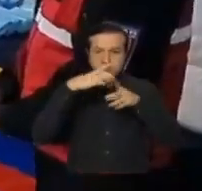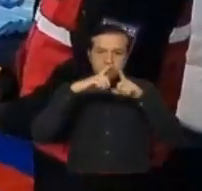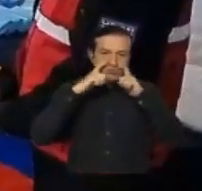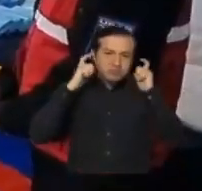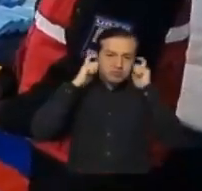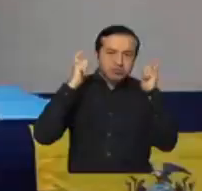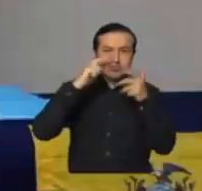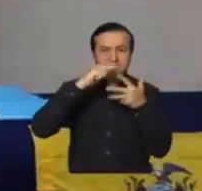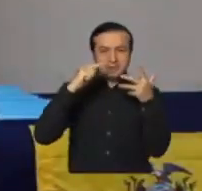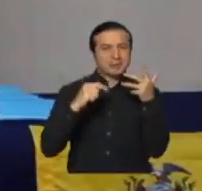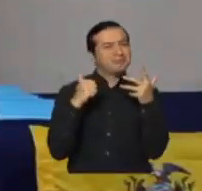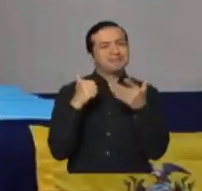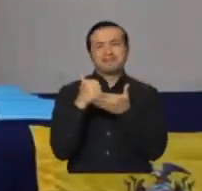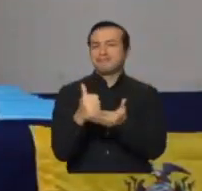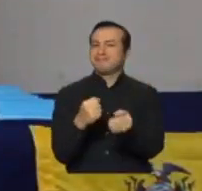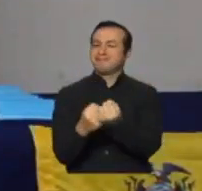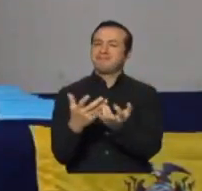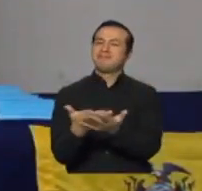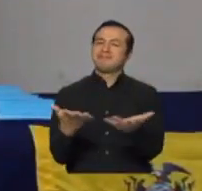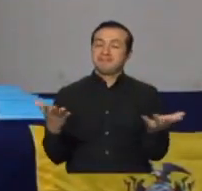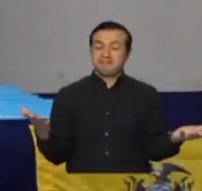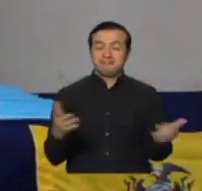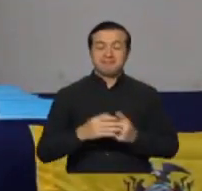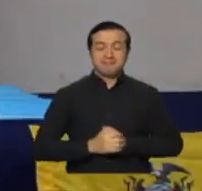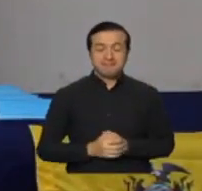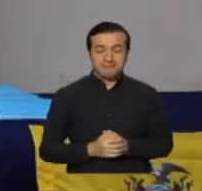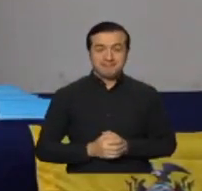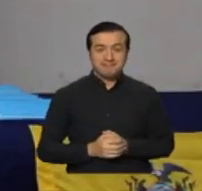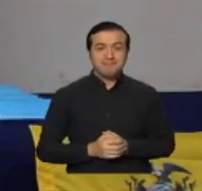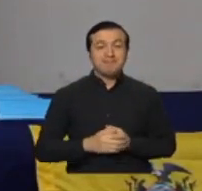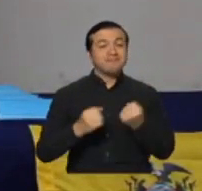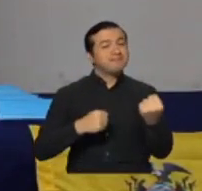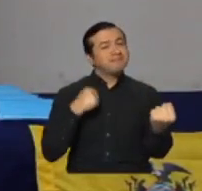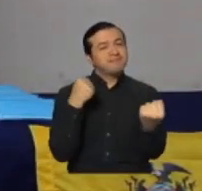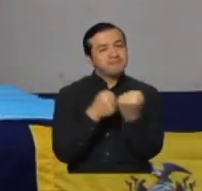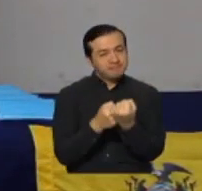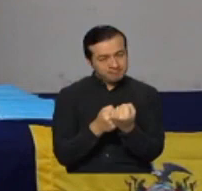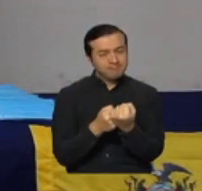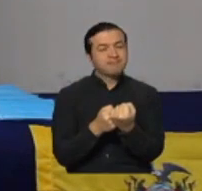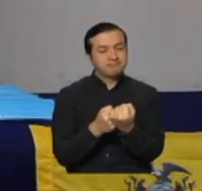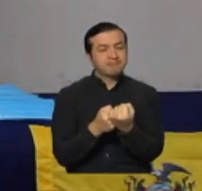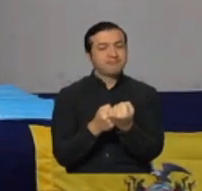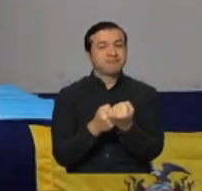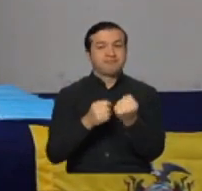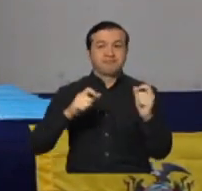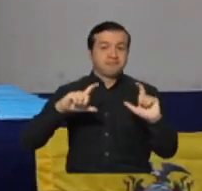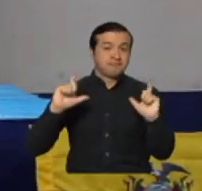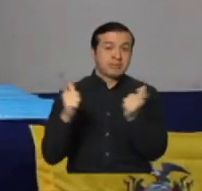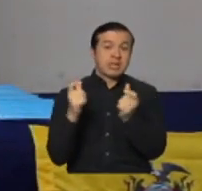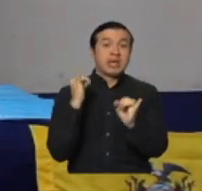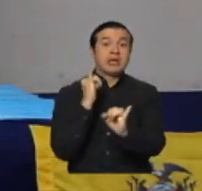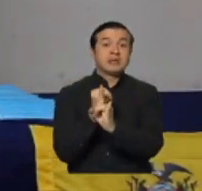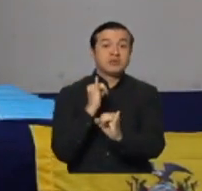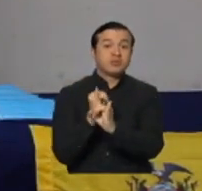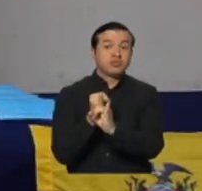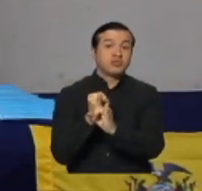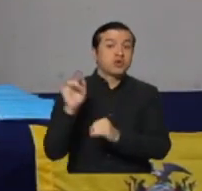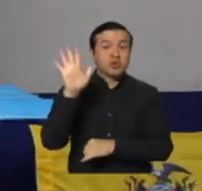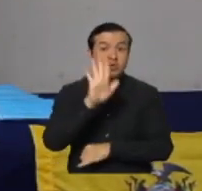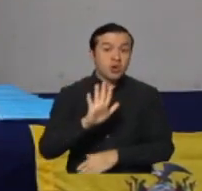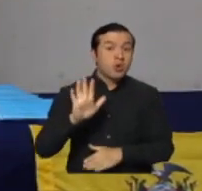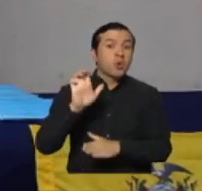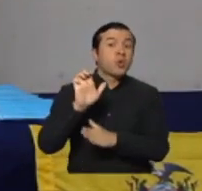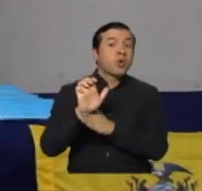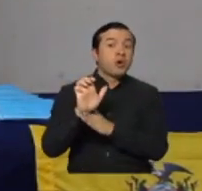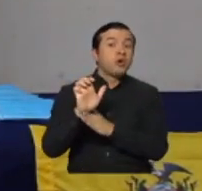es una acción sin duda para poder apoyar a una institución que a nivel nacional está